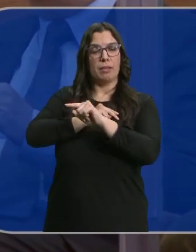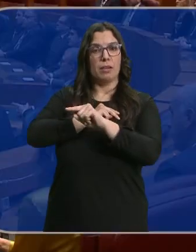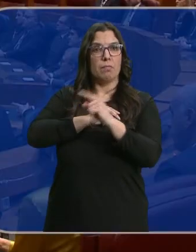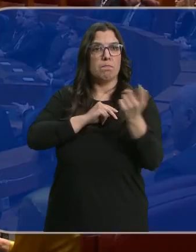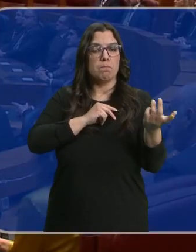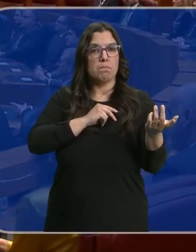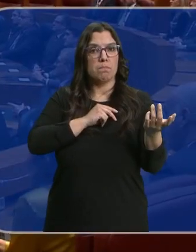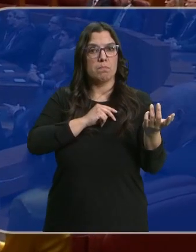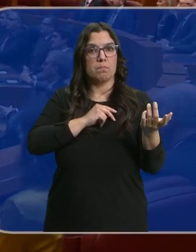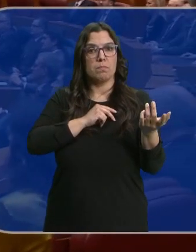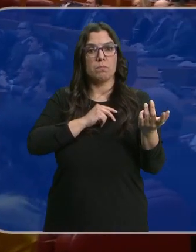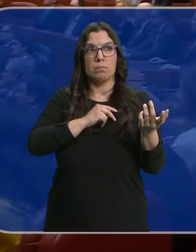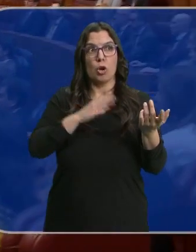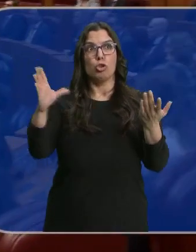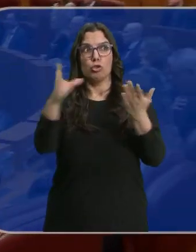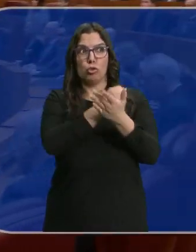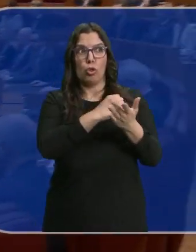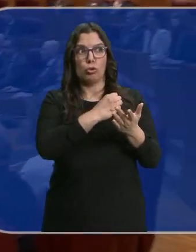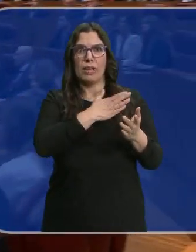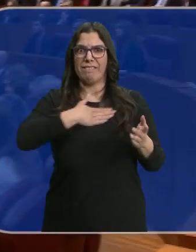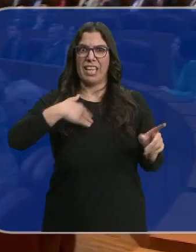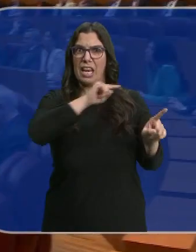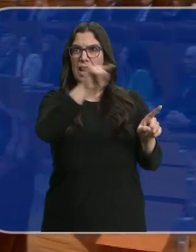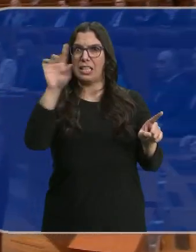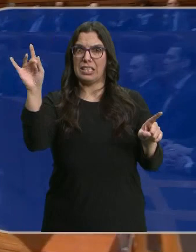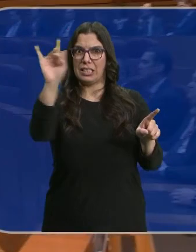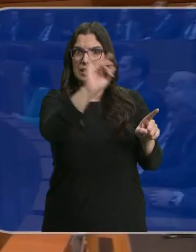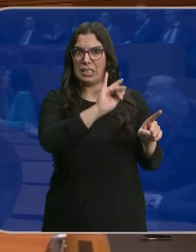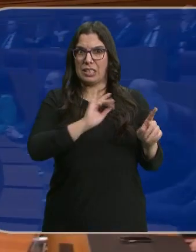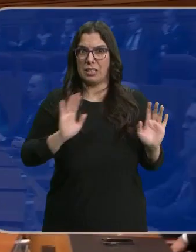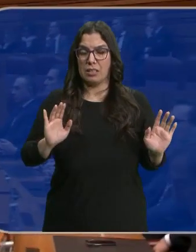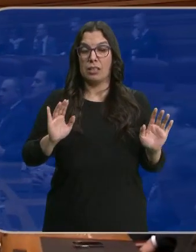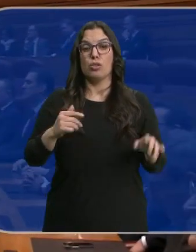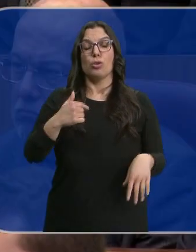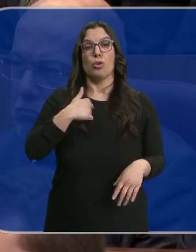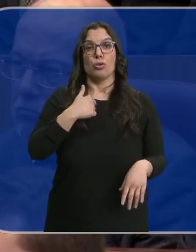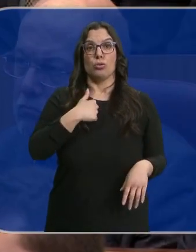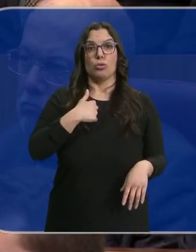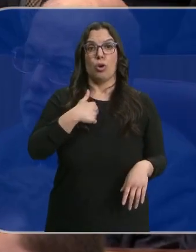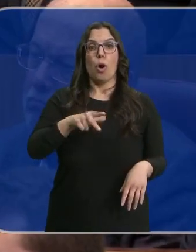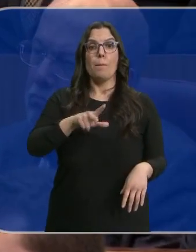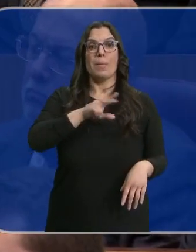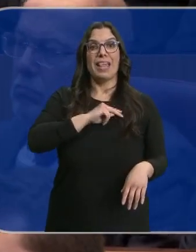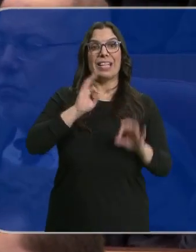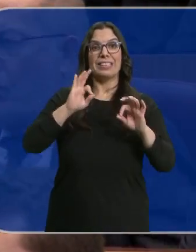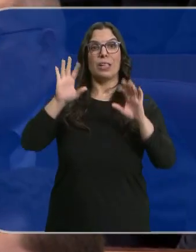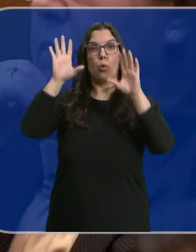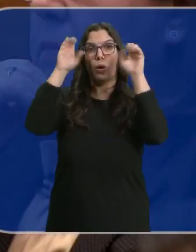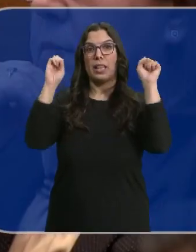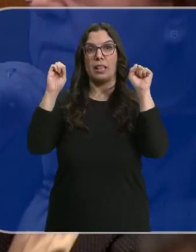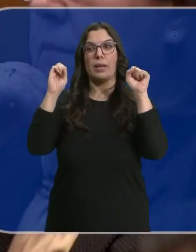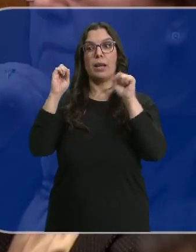tenía la conformidad de todos. De hecho, yo no hice mi propuesta de medalla de la Guardia Civil